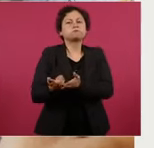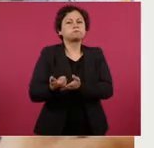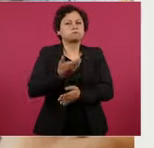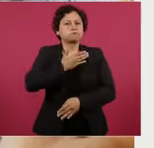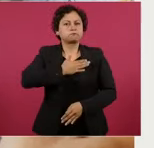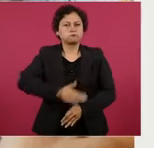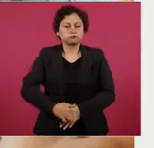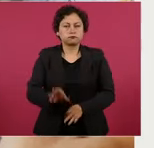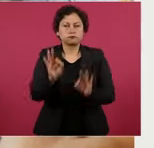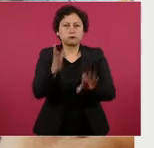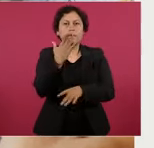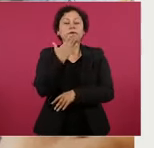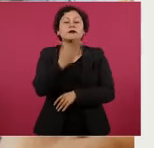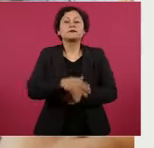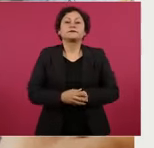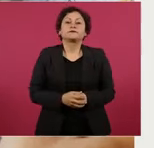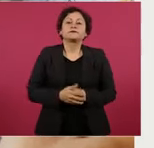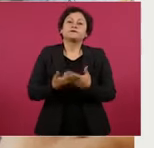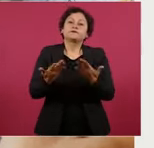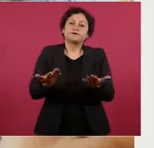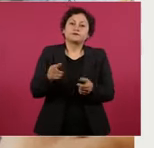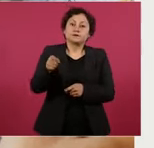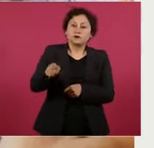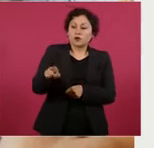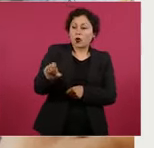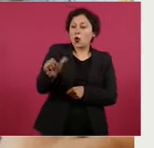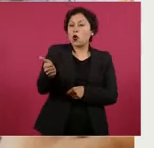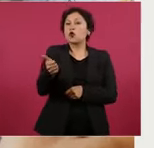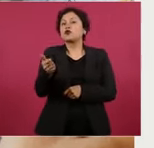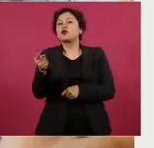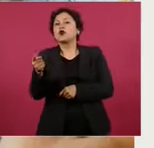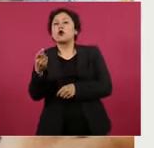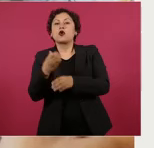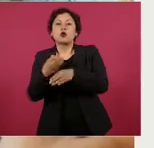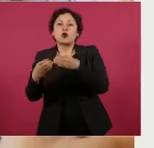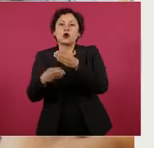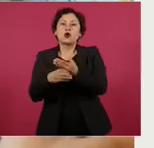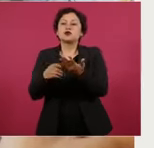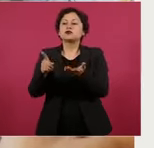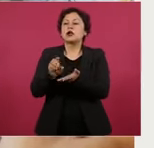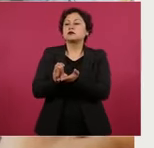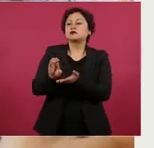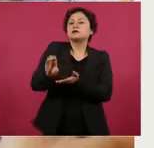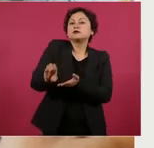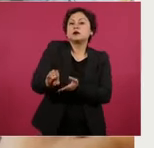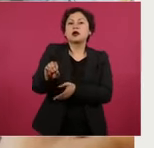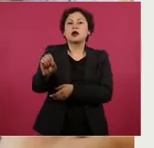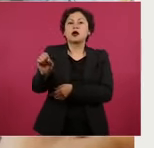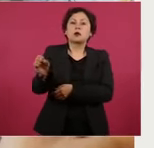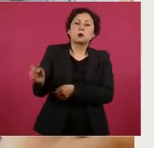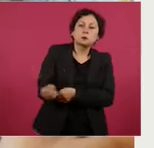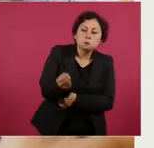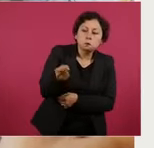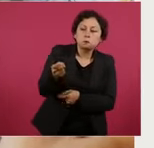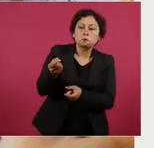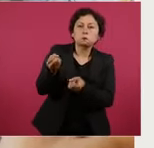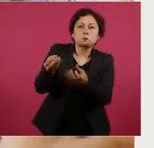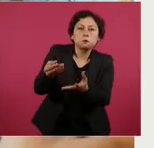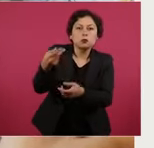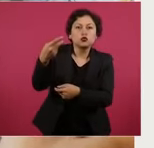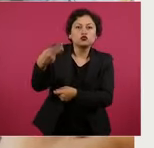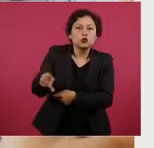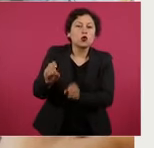eliminan los saberes de retiro y los privilegios al concluirse los cargos y se eliminan los